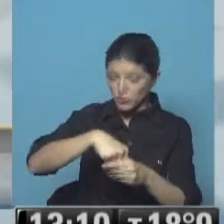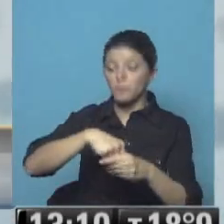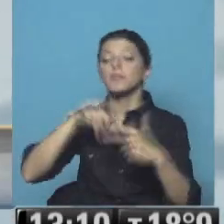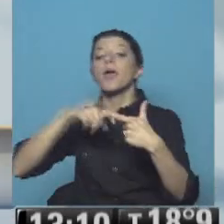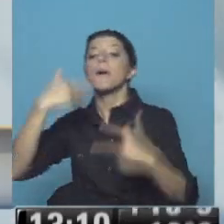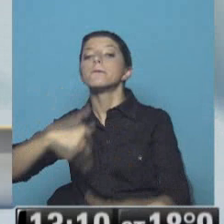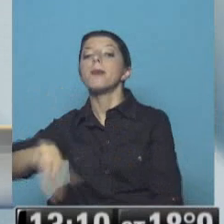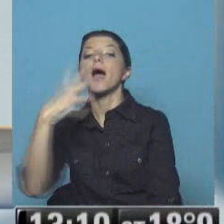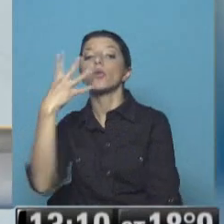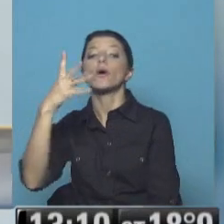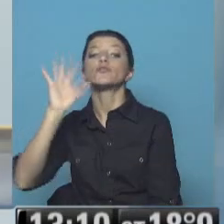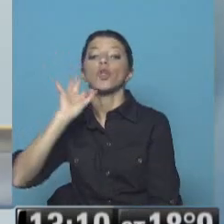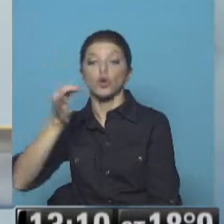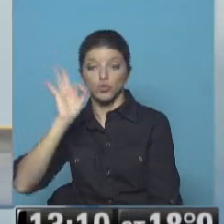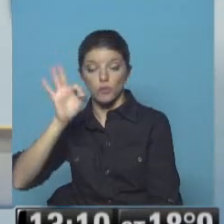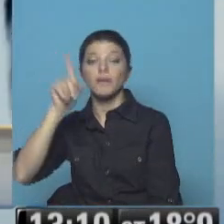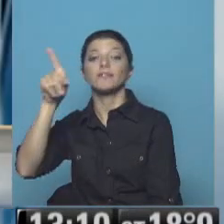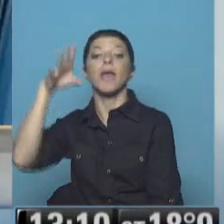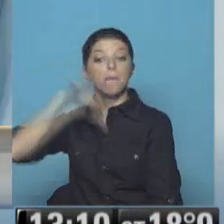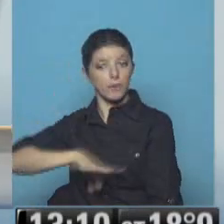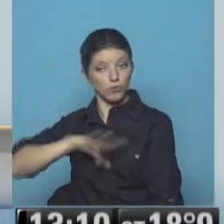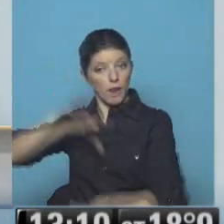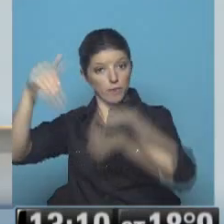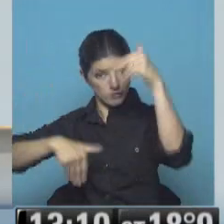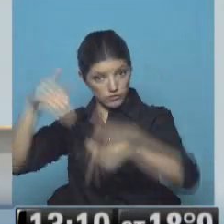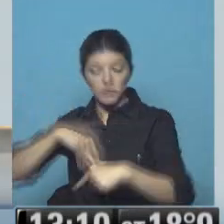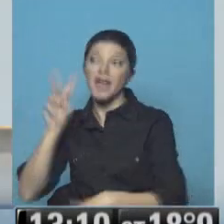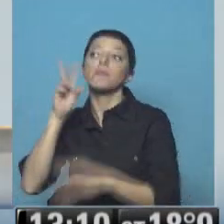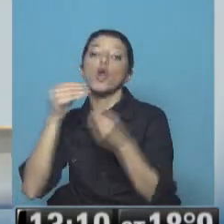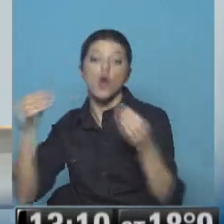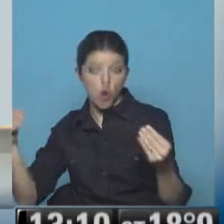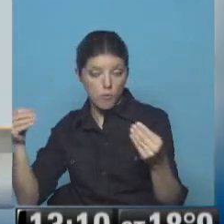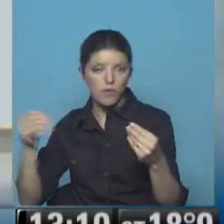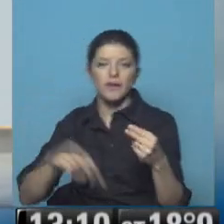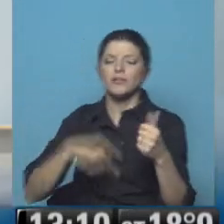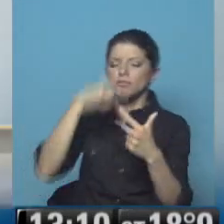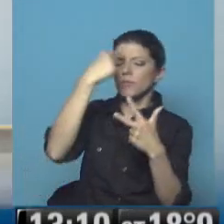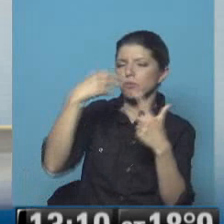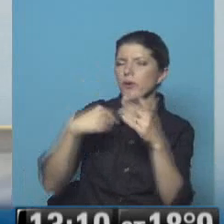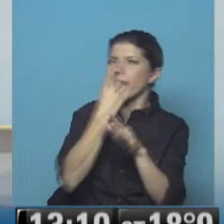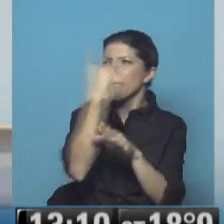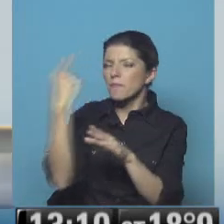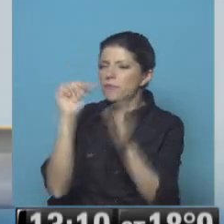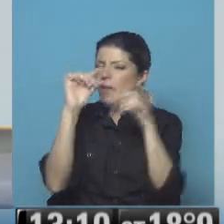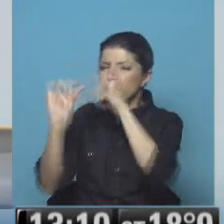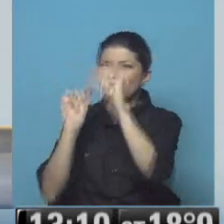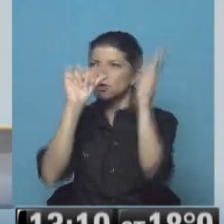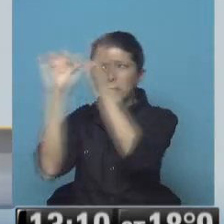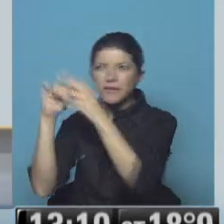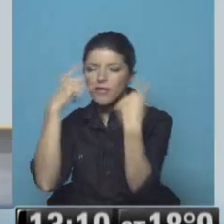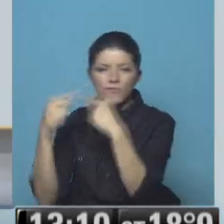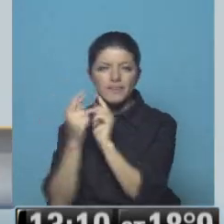octubre en Portugal hay que ver cómo le va a la izquierda portuguesa también allí o sea se están moviendo algunas cosas en